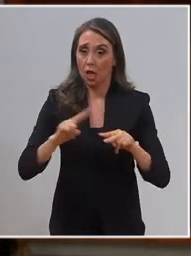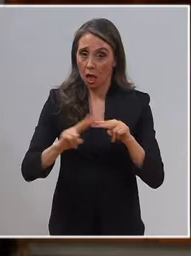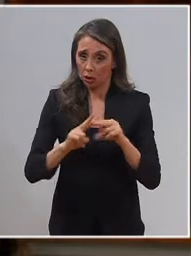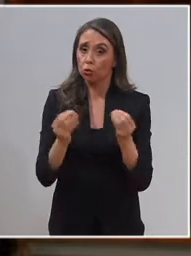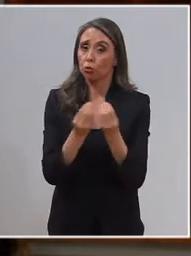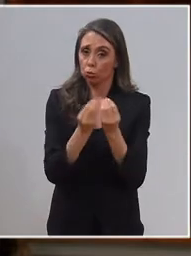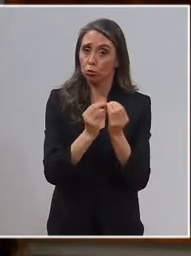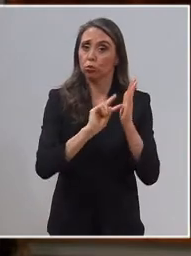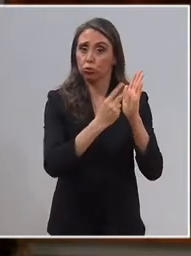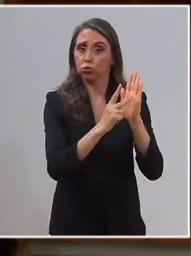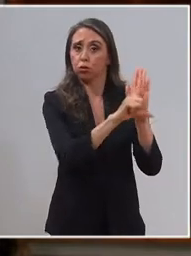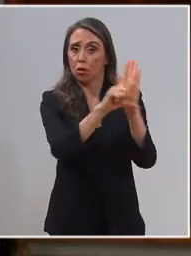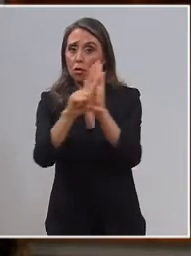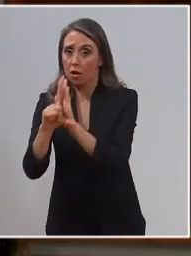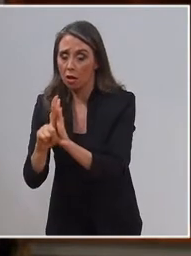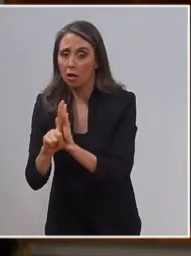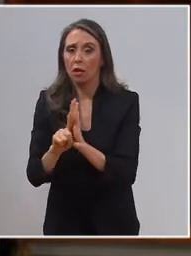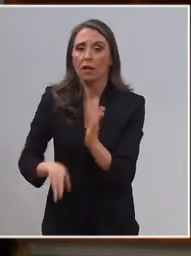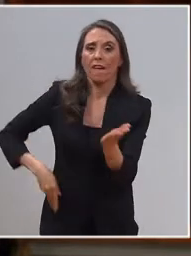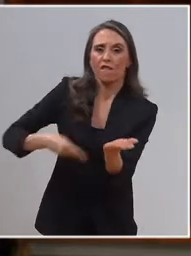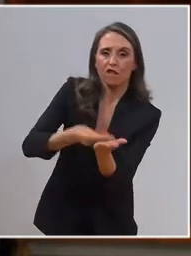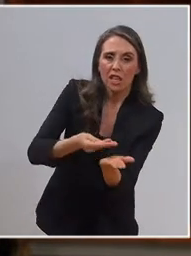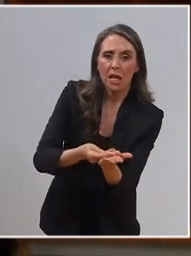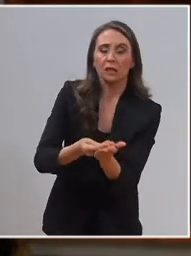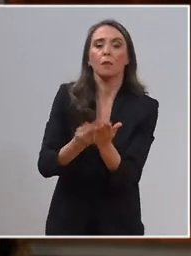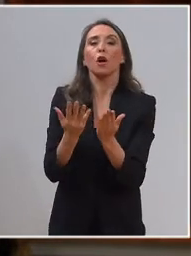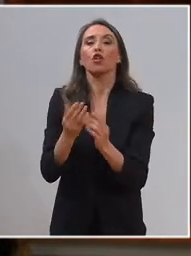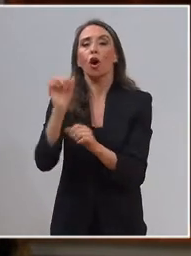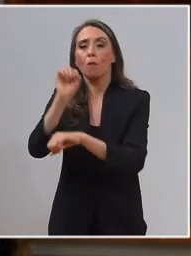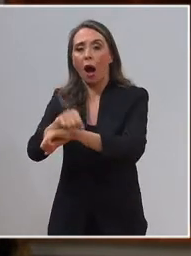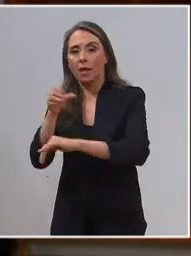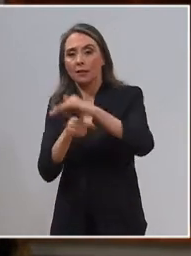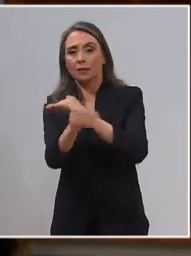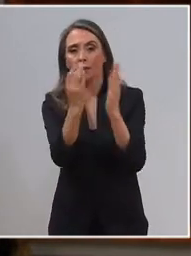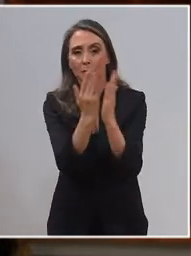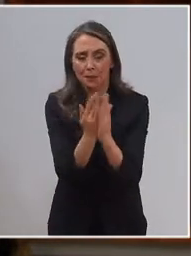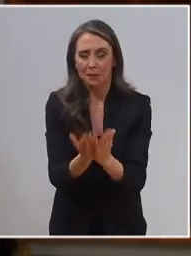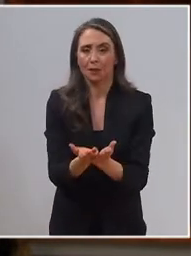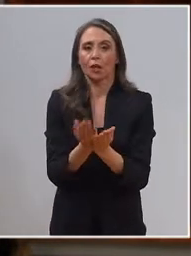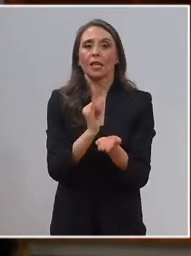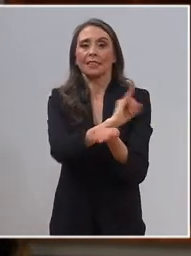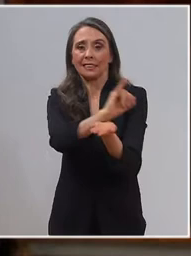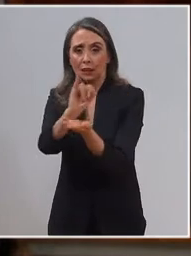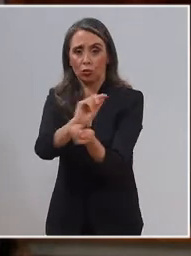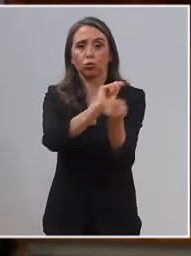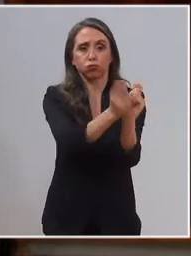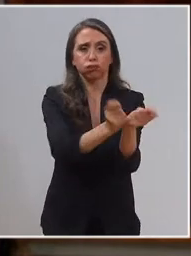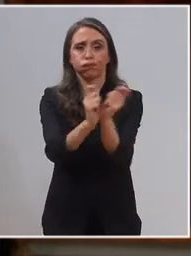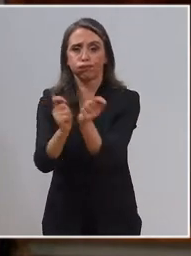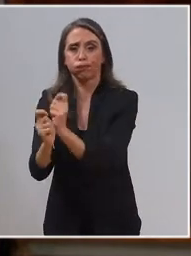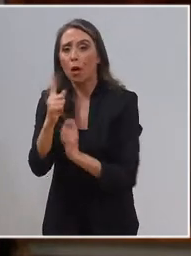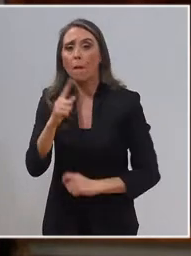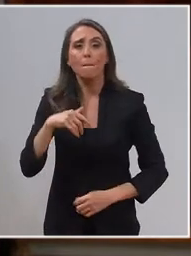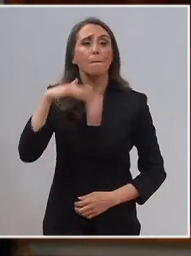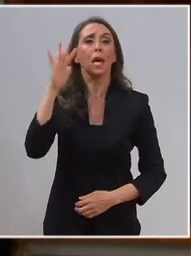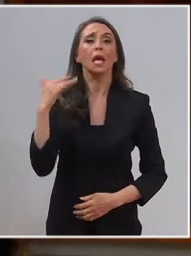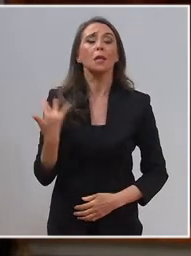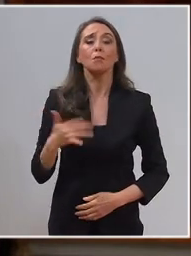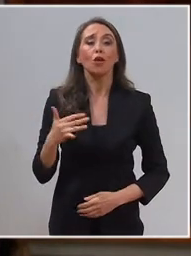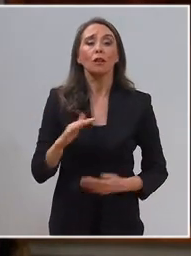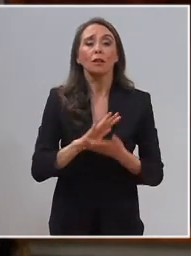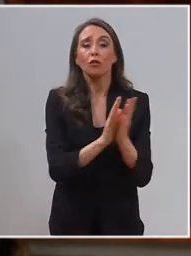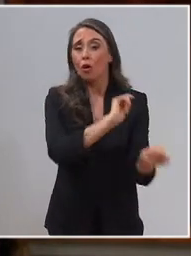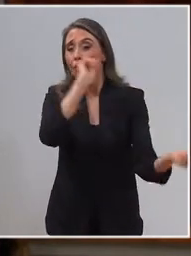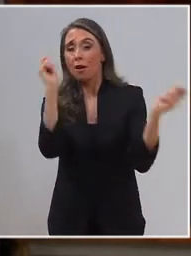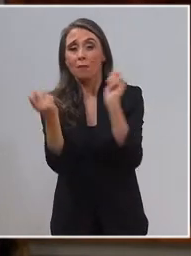muchas reformas relacionadas con el financiamiento, los mecanismos de admisión, las instituciones, pero la más importante de